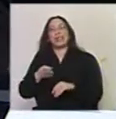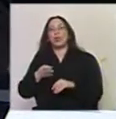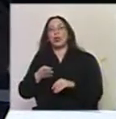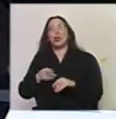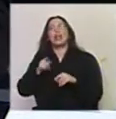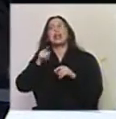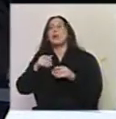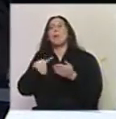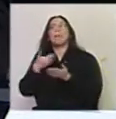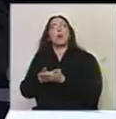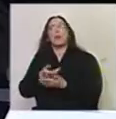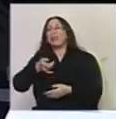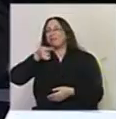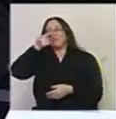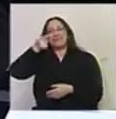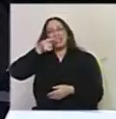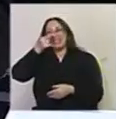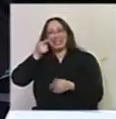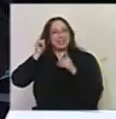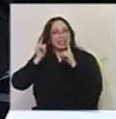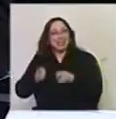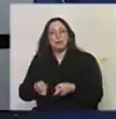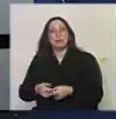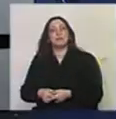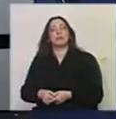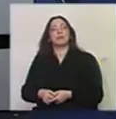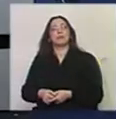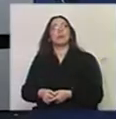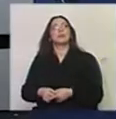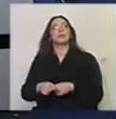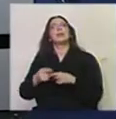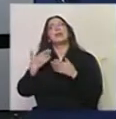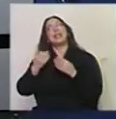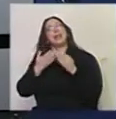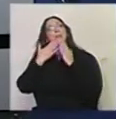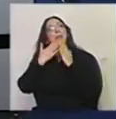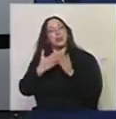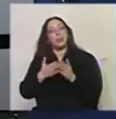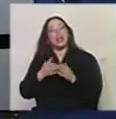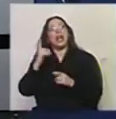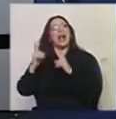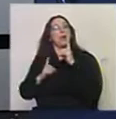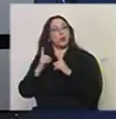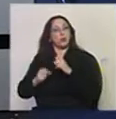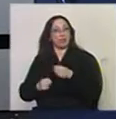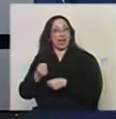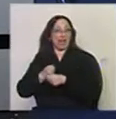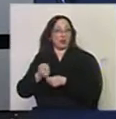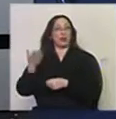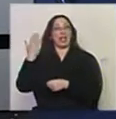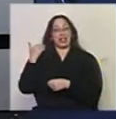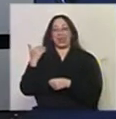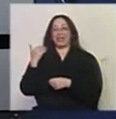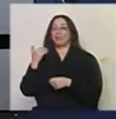súper interesante también. Dime. No, Martín, quería ir contigo. Hace algunos años atrás, y esto es una cuestión